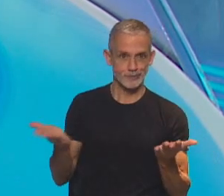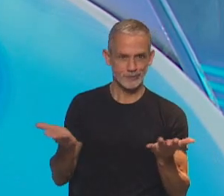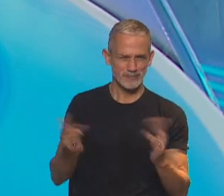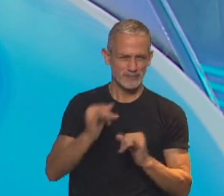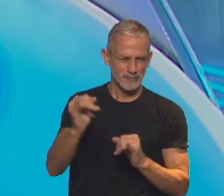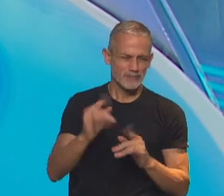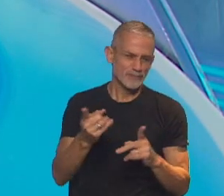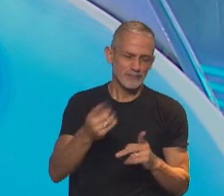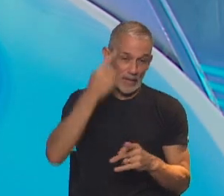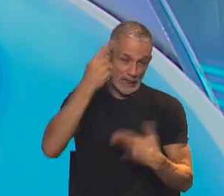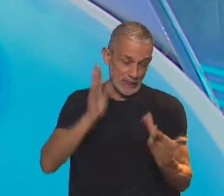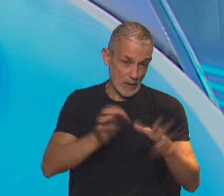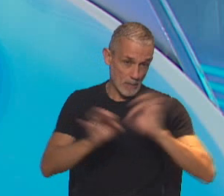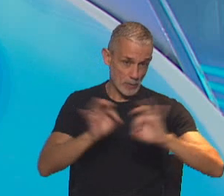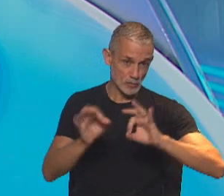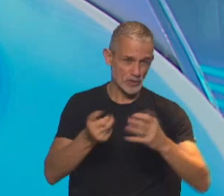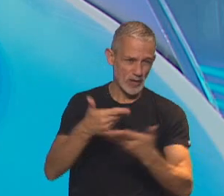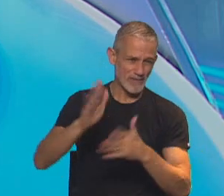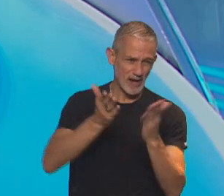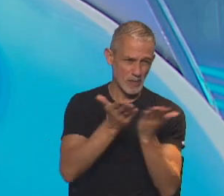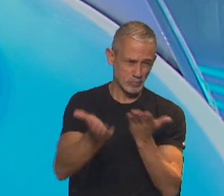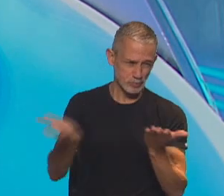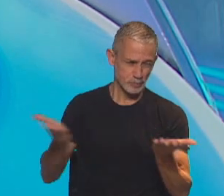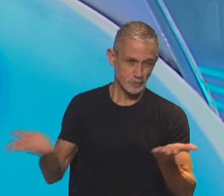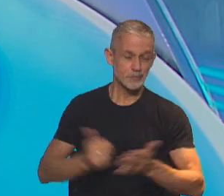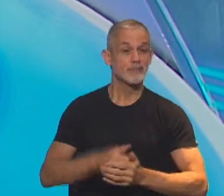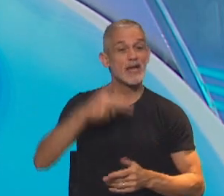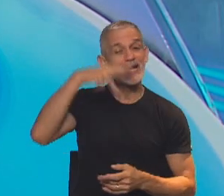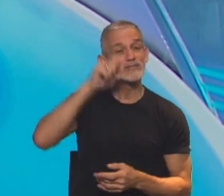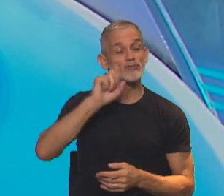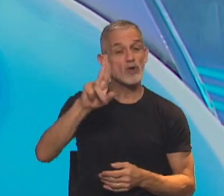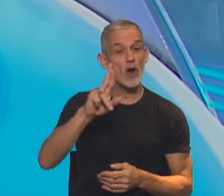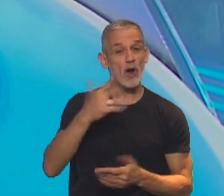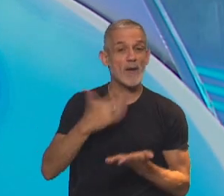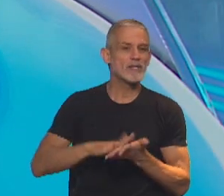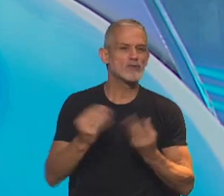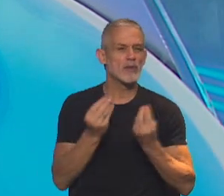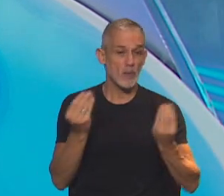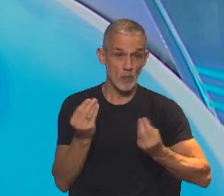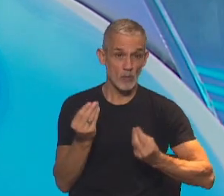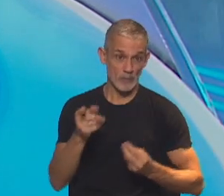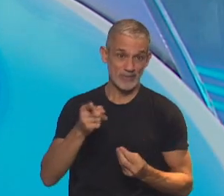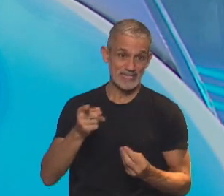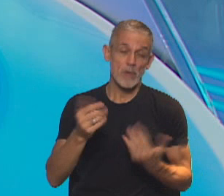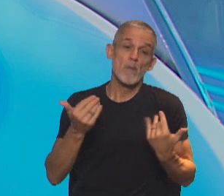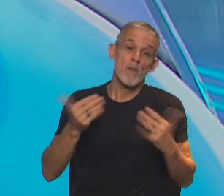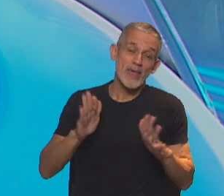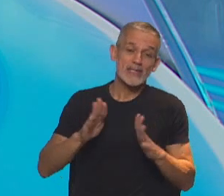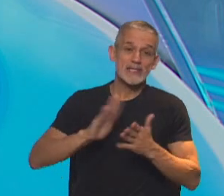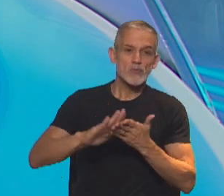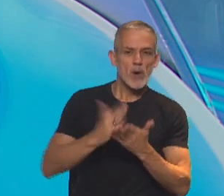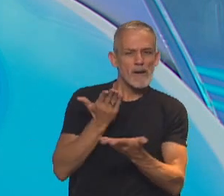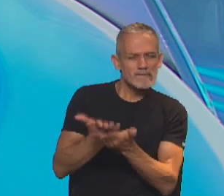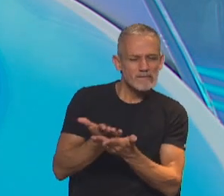de iniciativas que van en este carril, en este camino. Y con Néstor Expósito hablamos de lo que implica justamente la posibilidad de una nueva